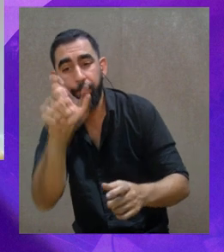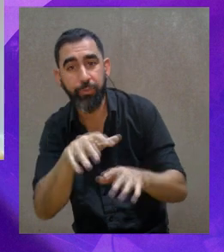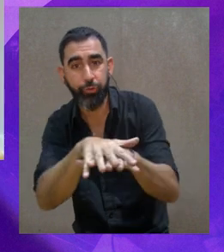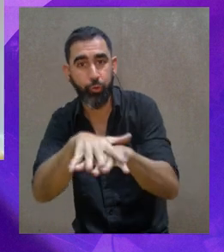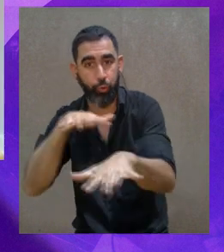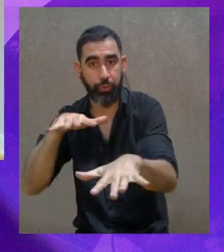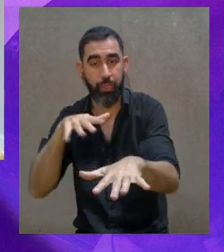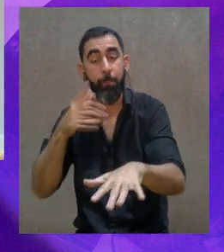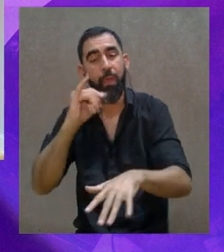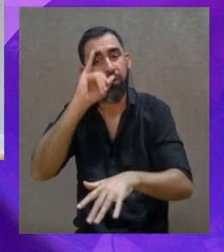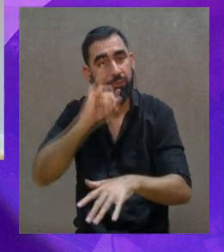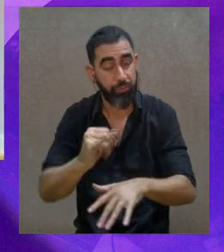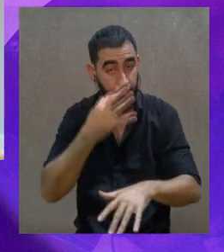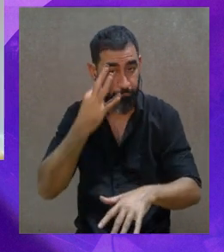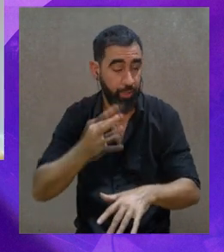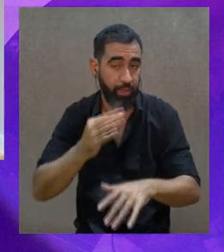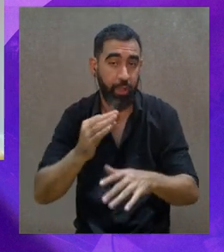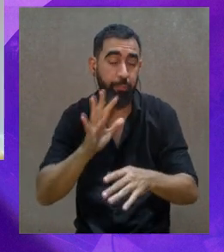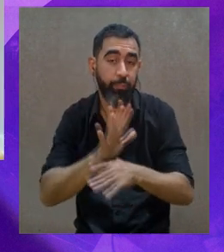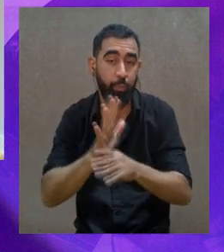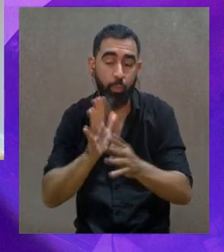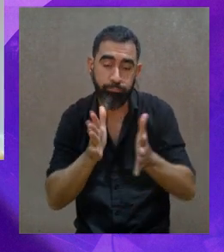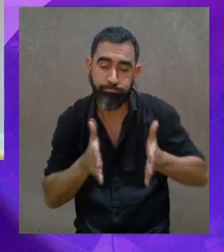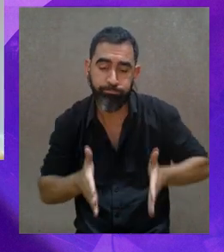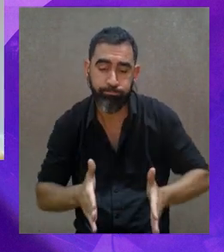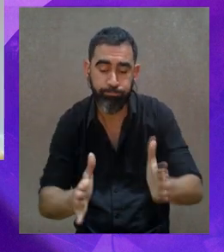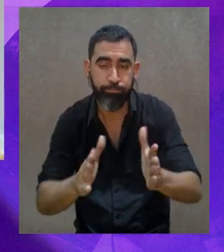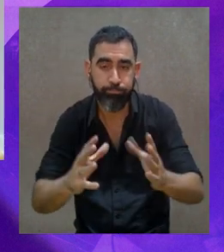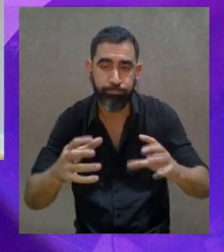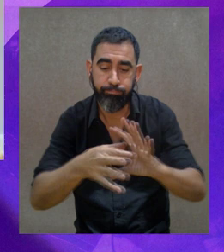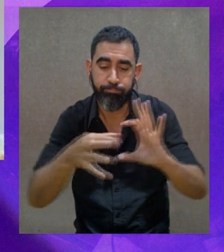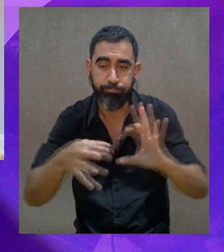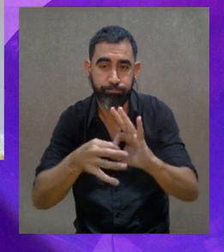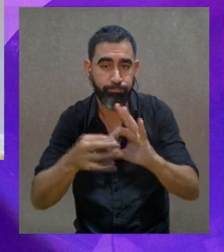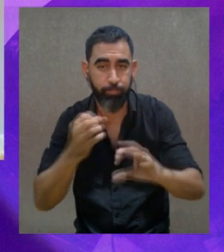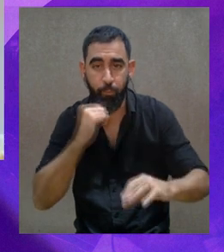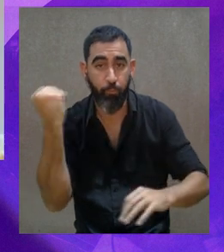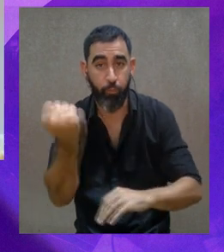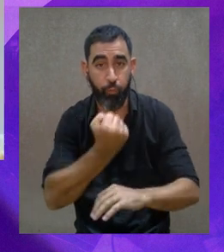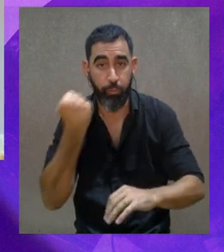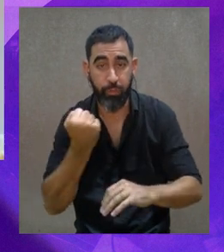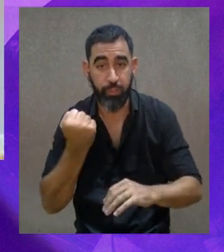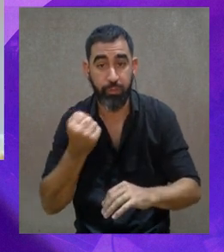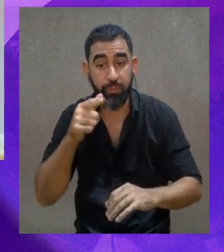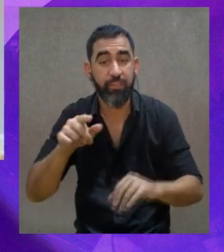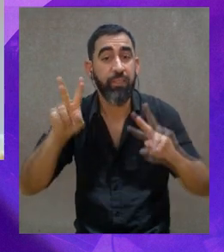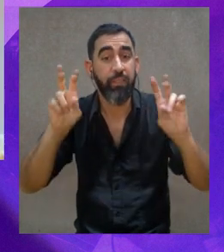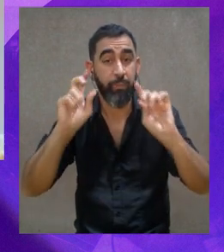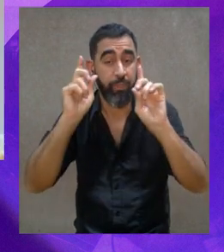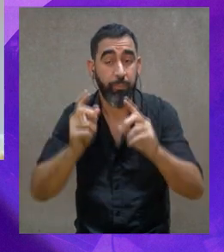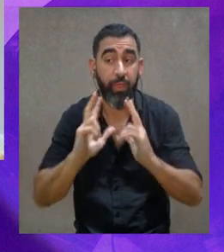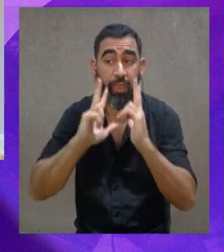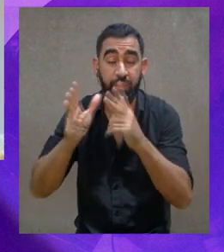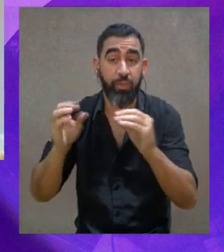que siente el espectador, sin duda es que ha sido un canal de mancomunión excepcional, ¿no? Y esta